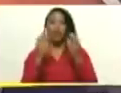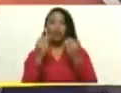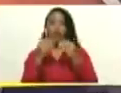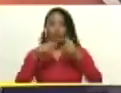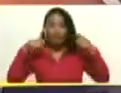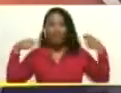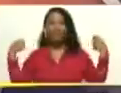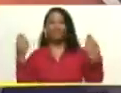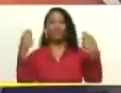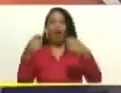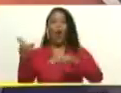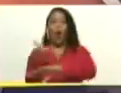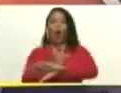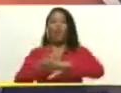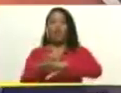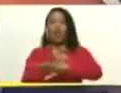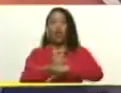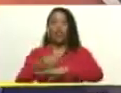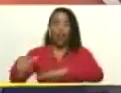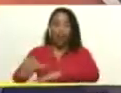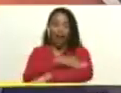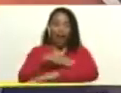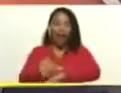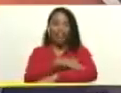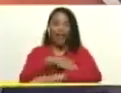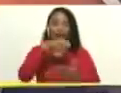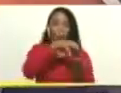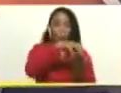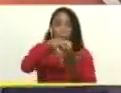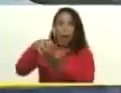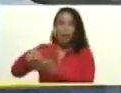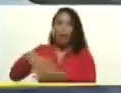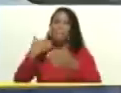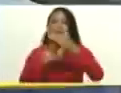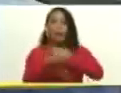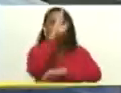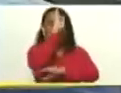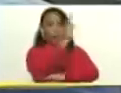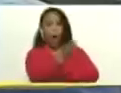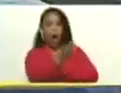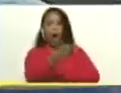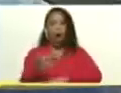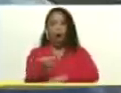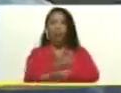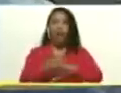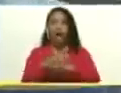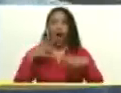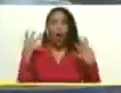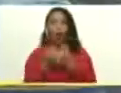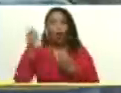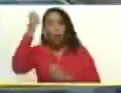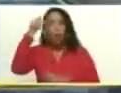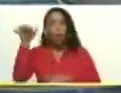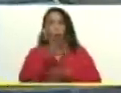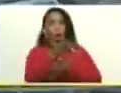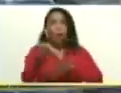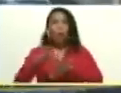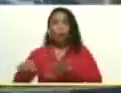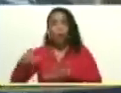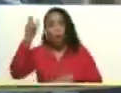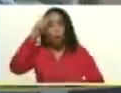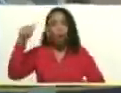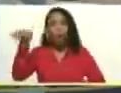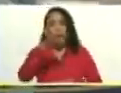del gobierno de calle en las regiones. Vamos directo a gobernar con la gente en los municipios, en los